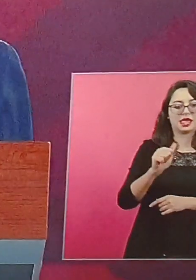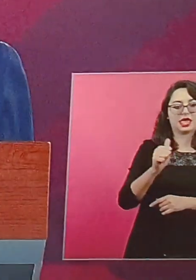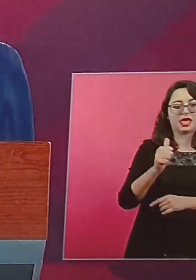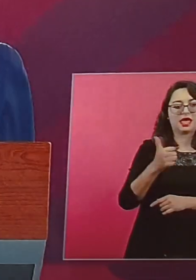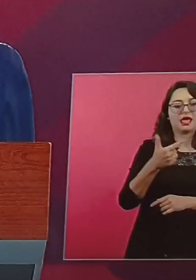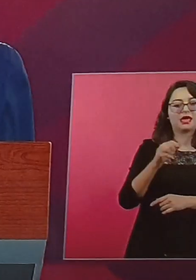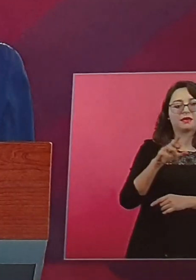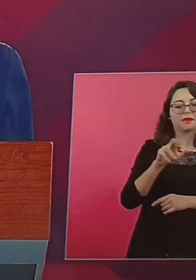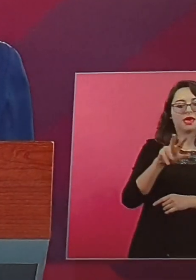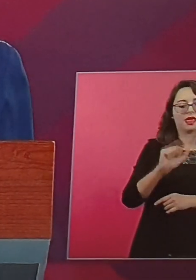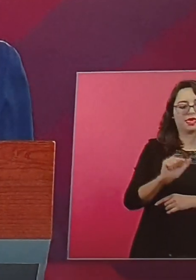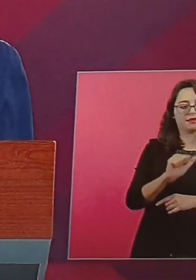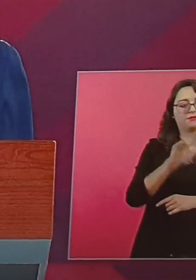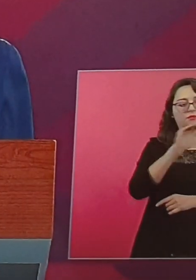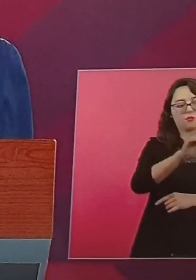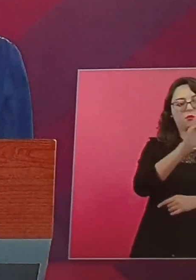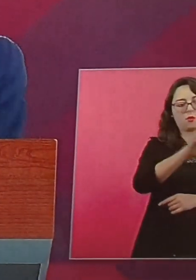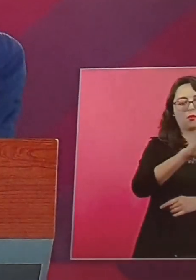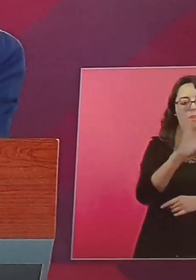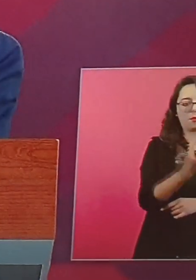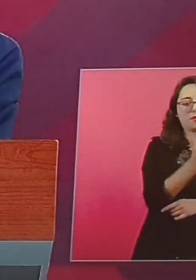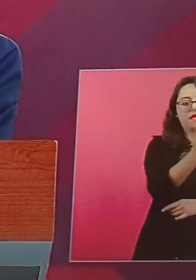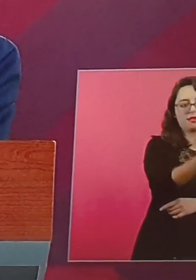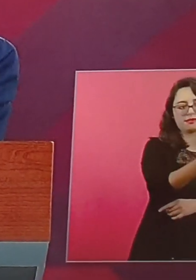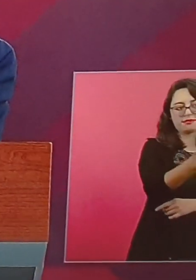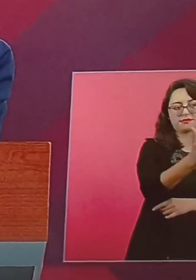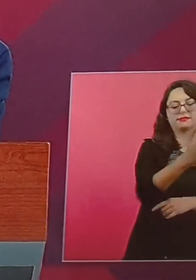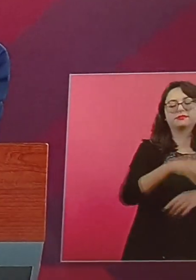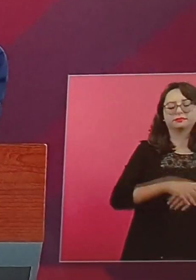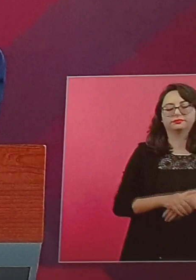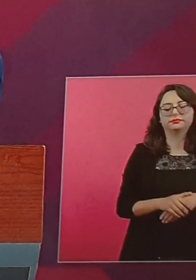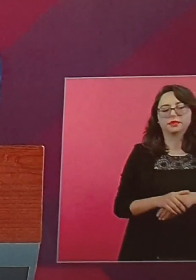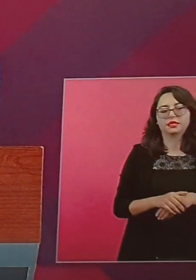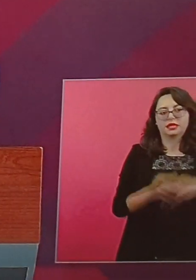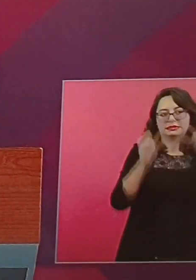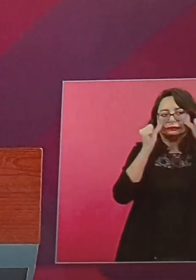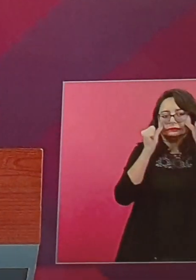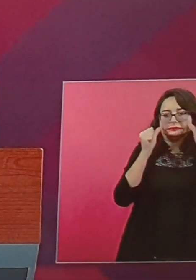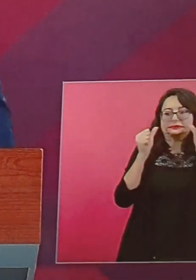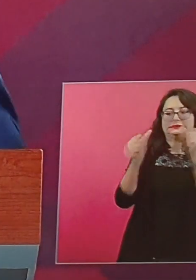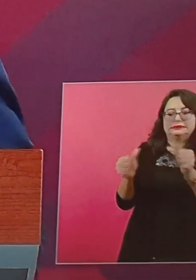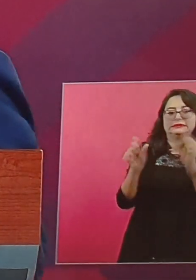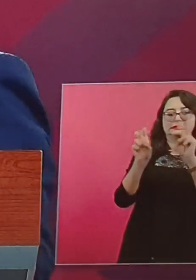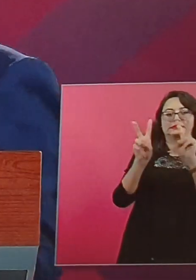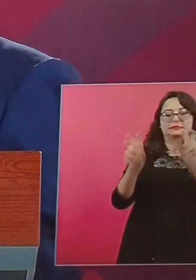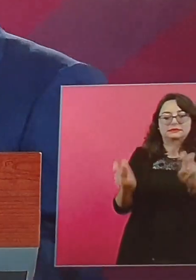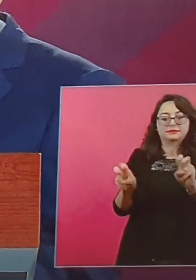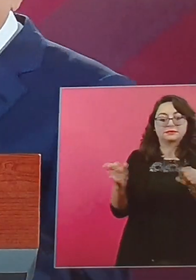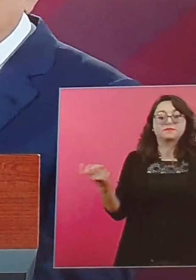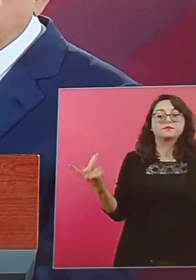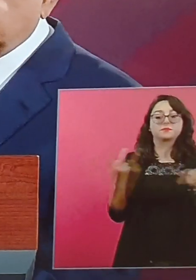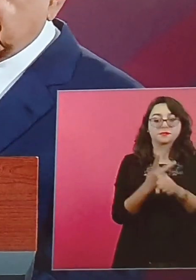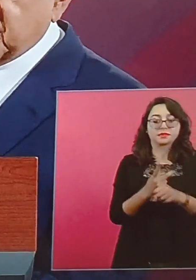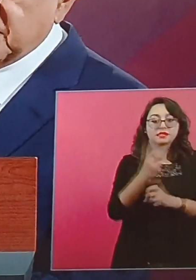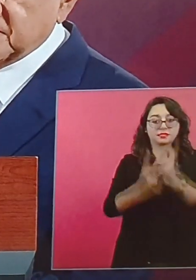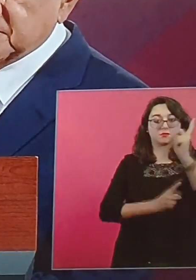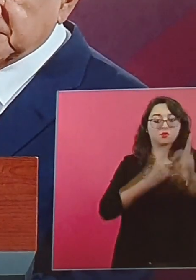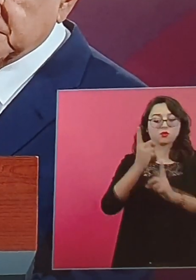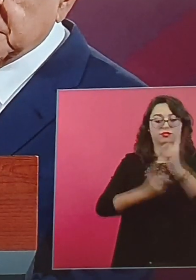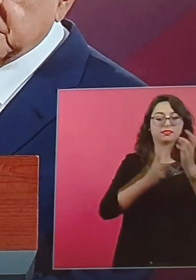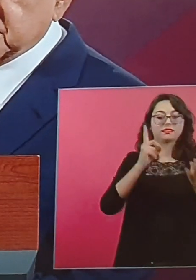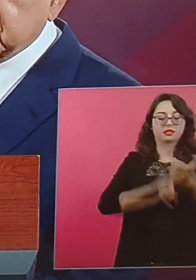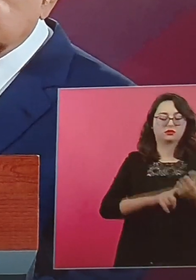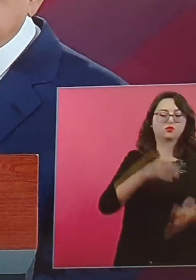porque existe un tribunal del deporte.